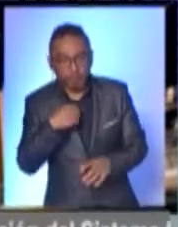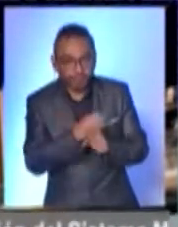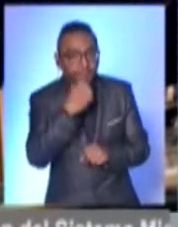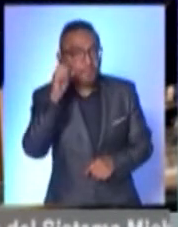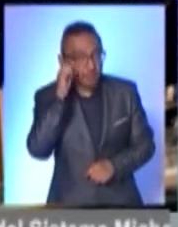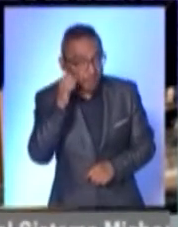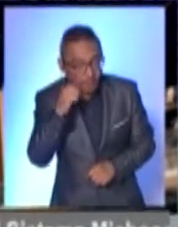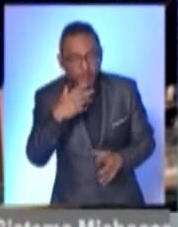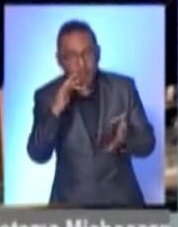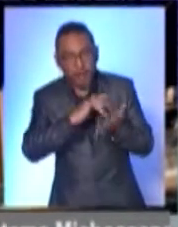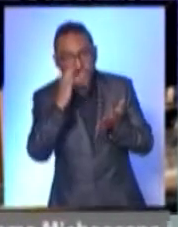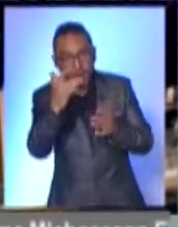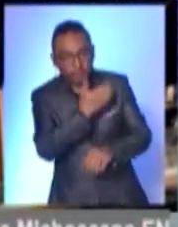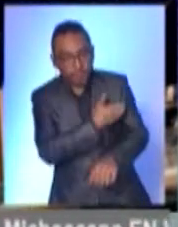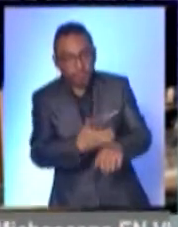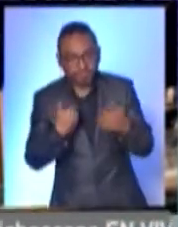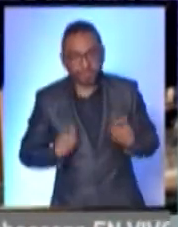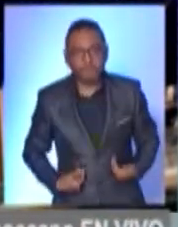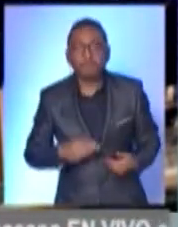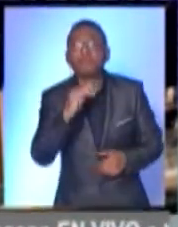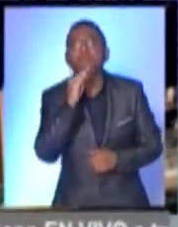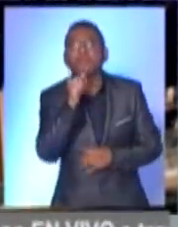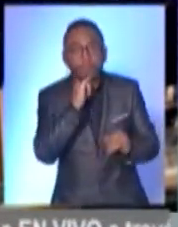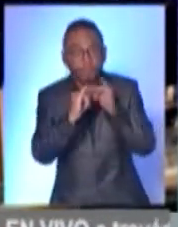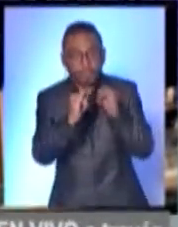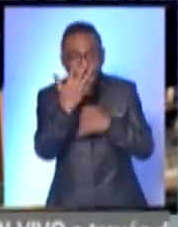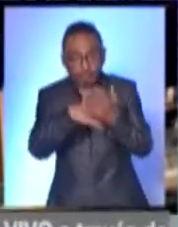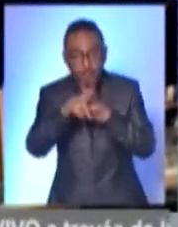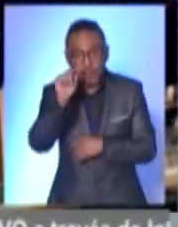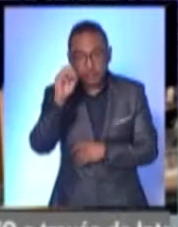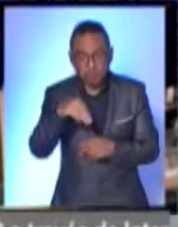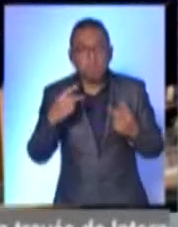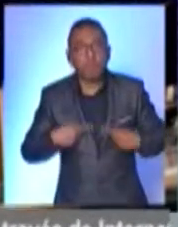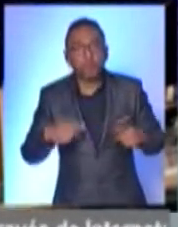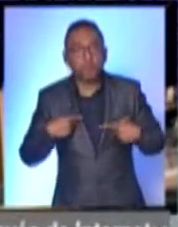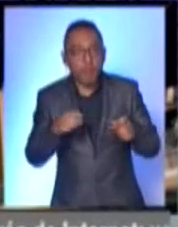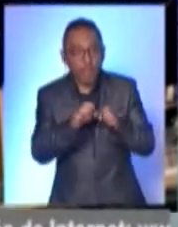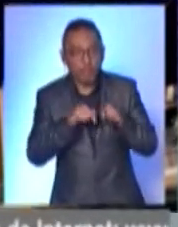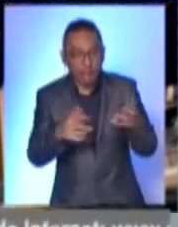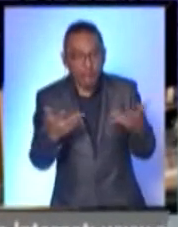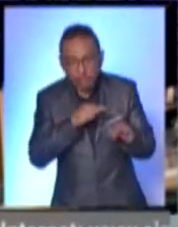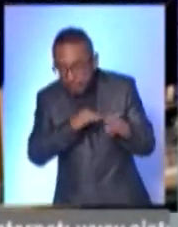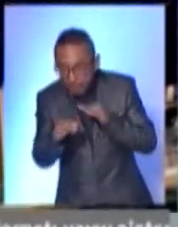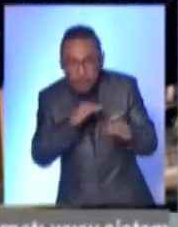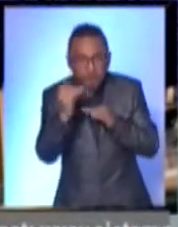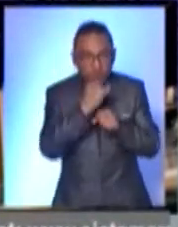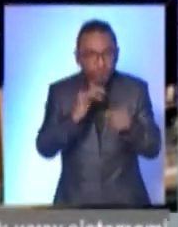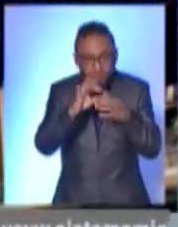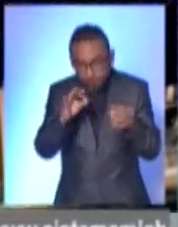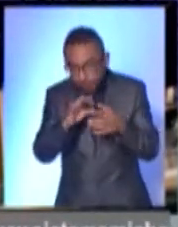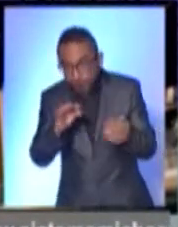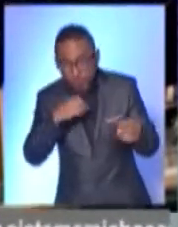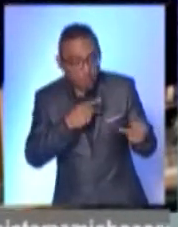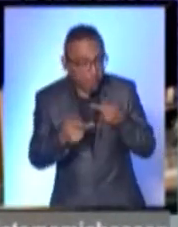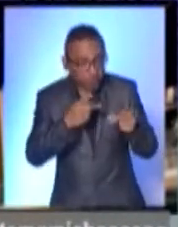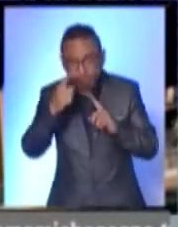Gracias a mi compañero Miguel Almanza, intérprete de lengua del señor mexicana, y a todo el equipo que hace posible este espacio informativo. Vamos a llenar lo que le tenemos